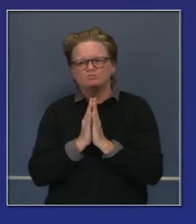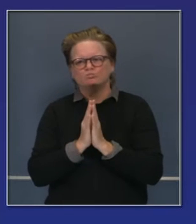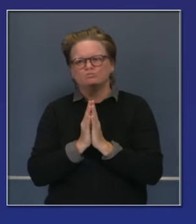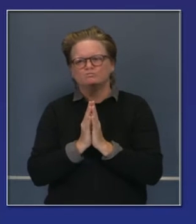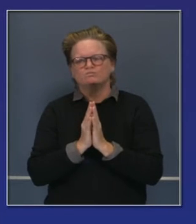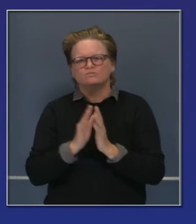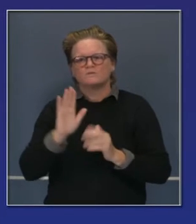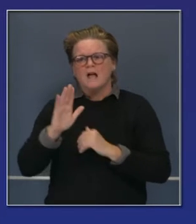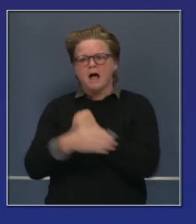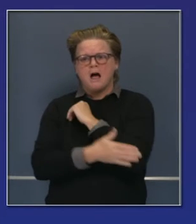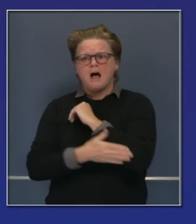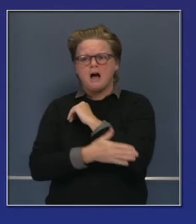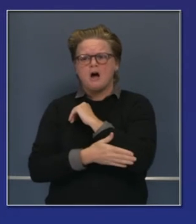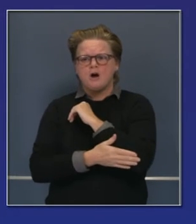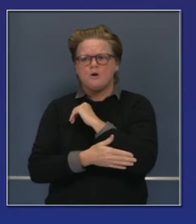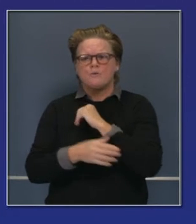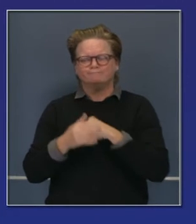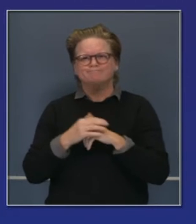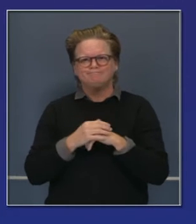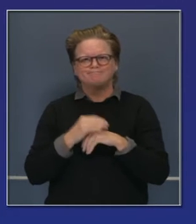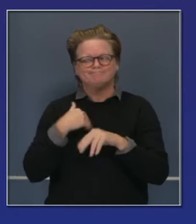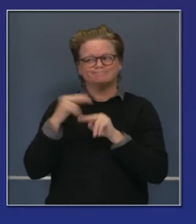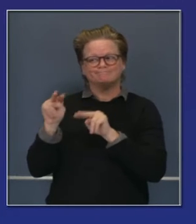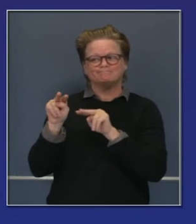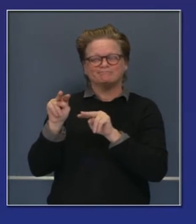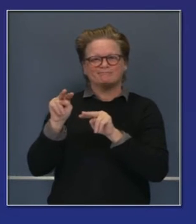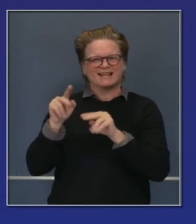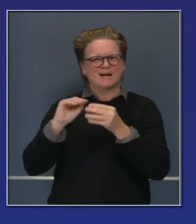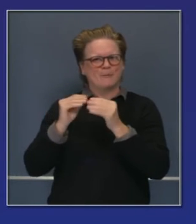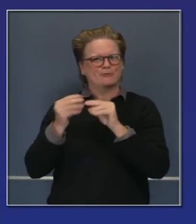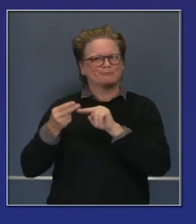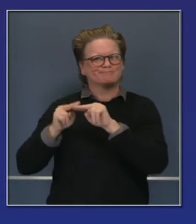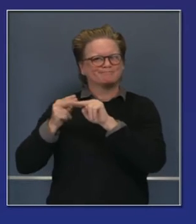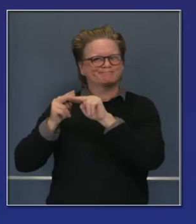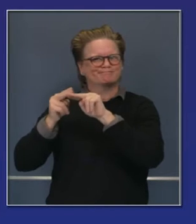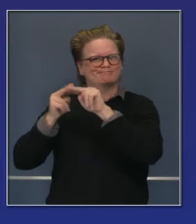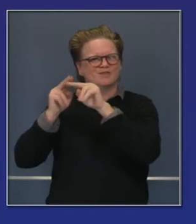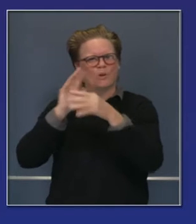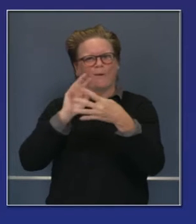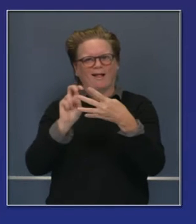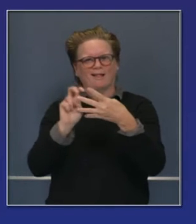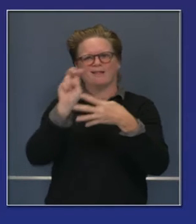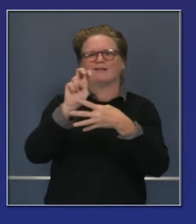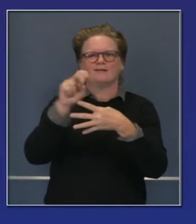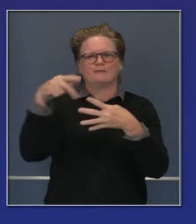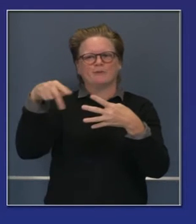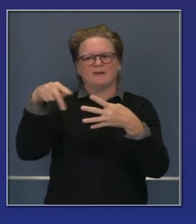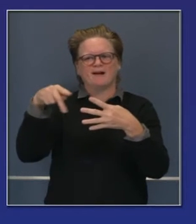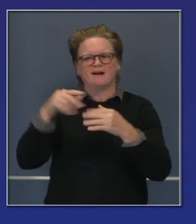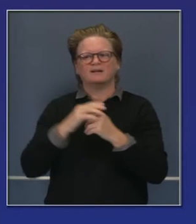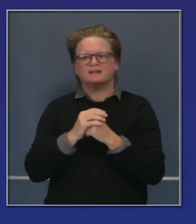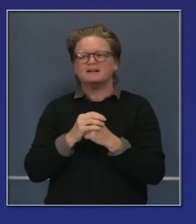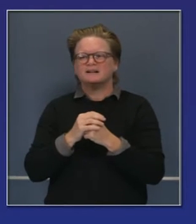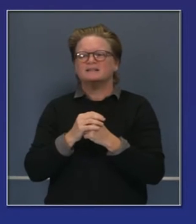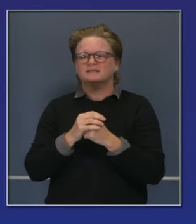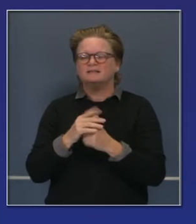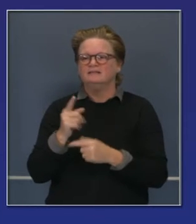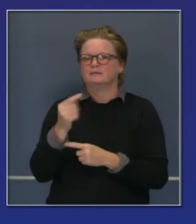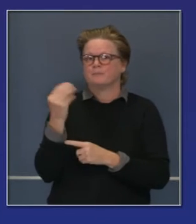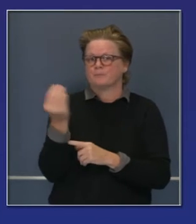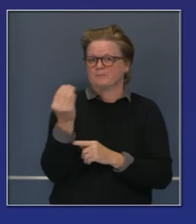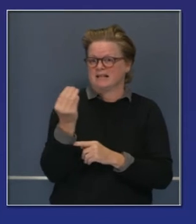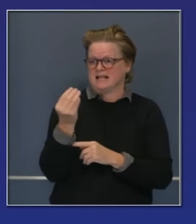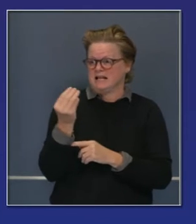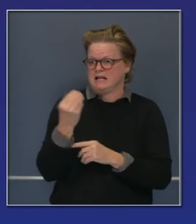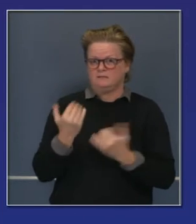sin pronosticar demasiado, los lunes en la tarde o al anochecer es cuando nos llegan muchos de los datos y tenemos